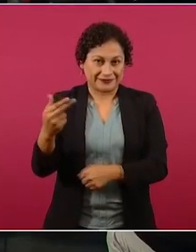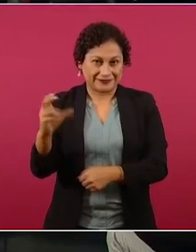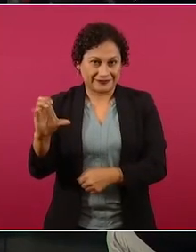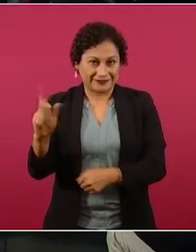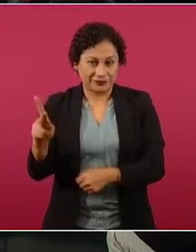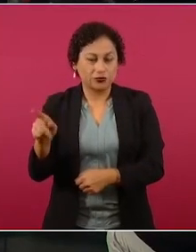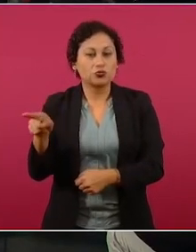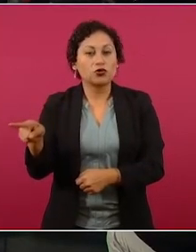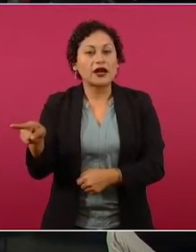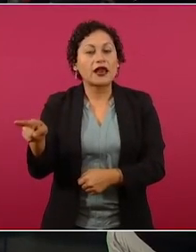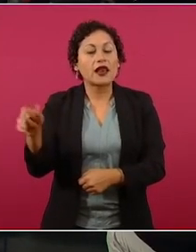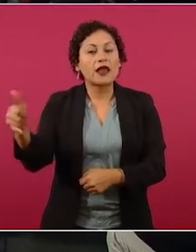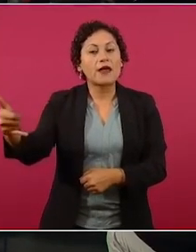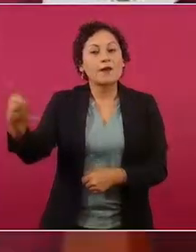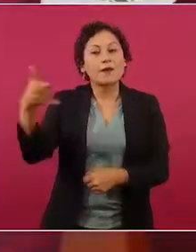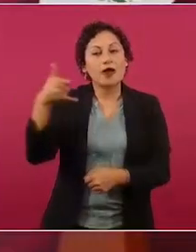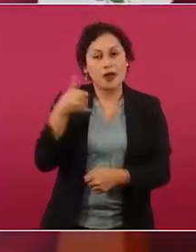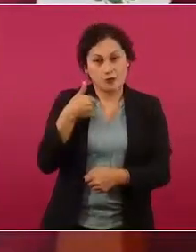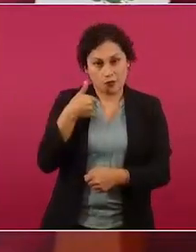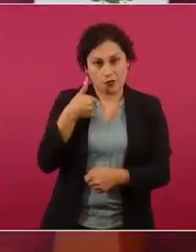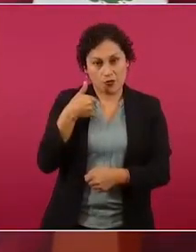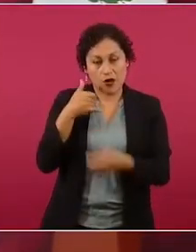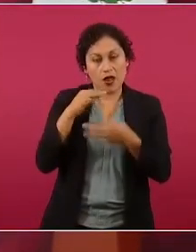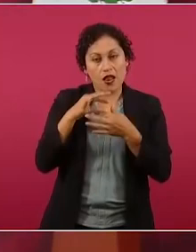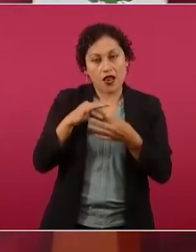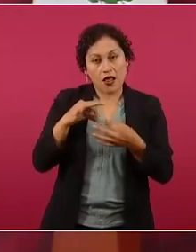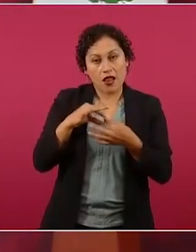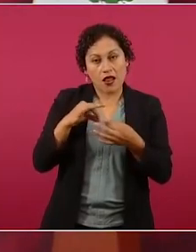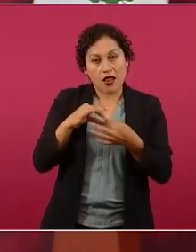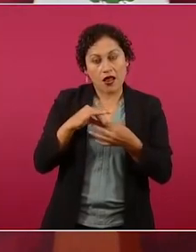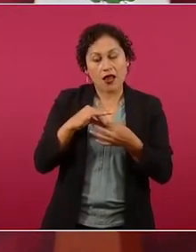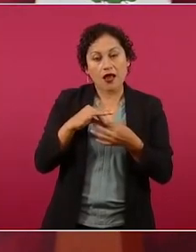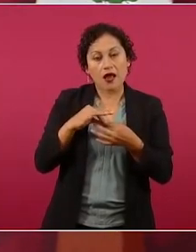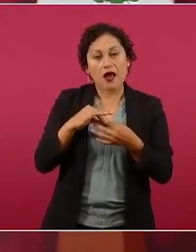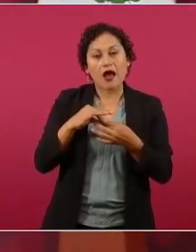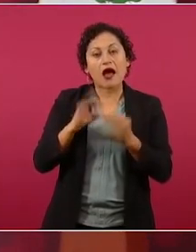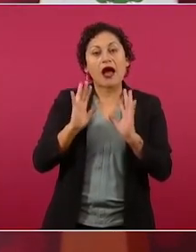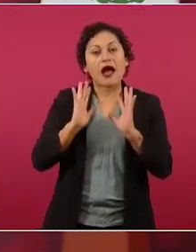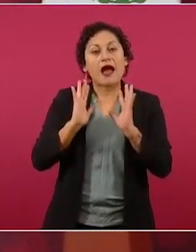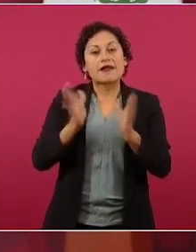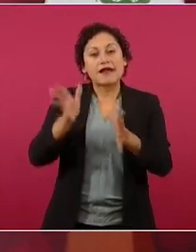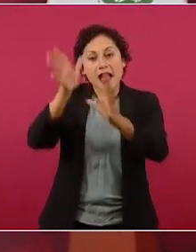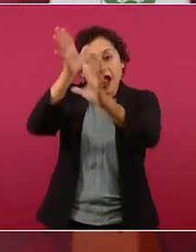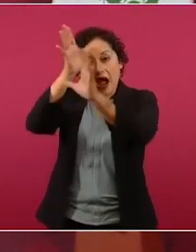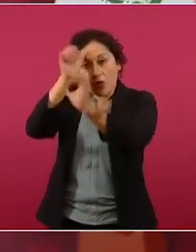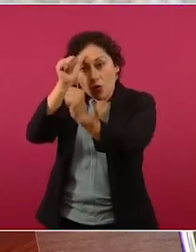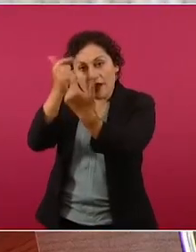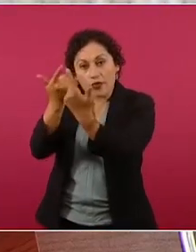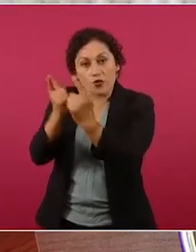para decirme, ya tenemos un acuerdo con el PAN,